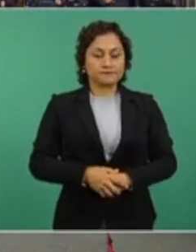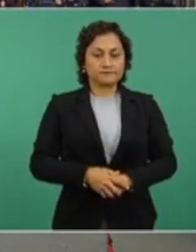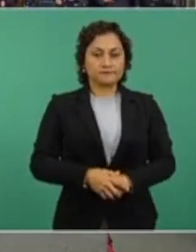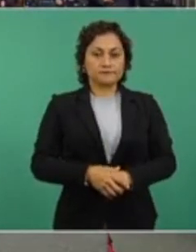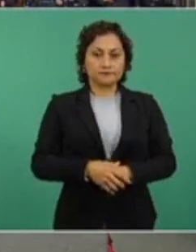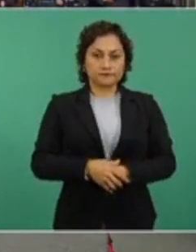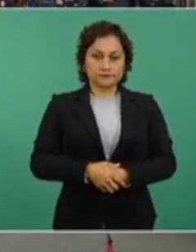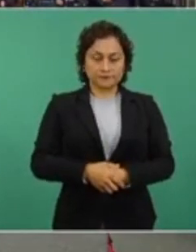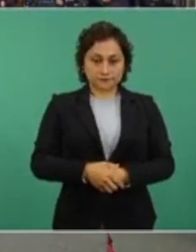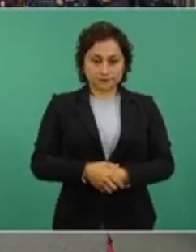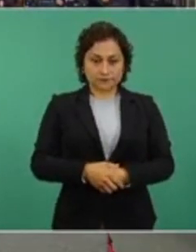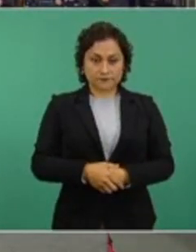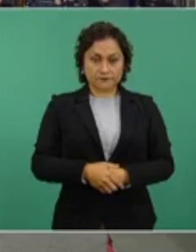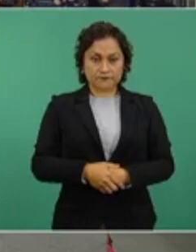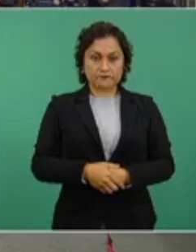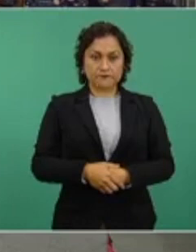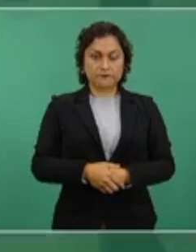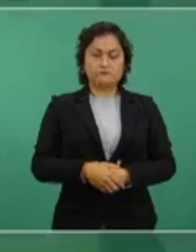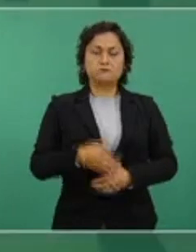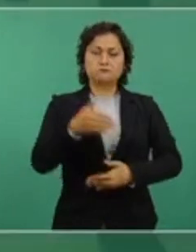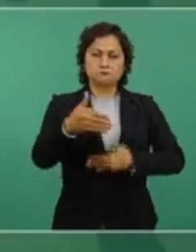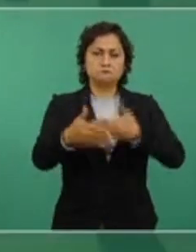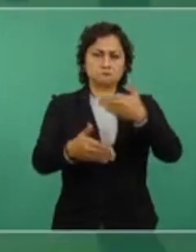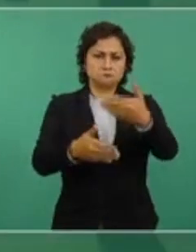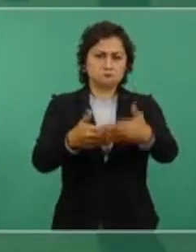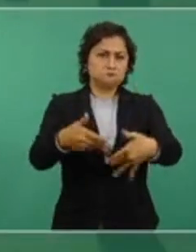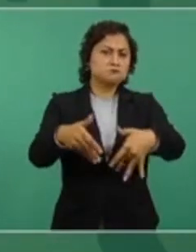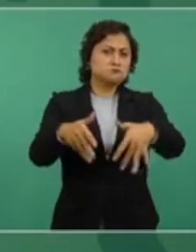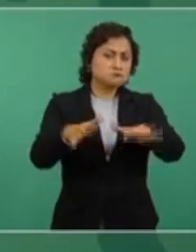Lo vamos a ver en su momento.